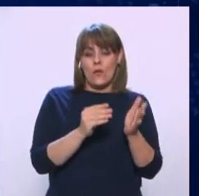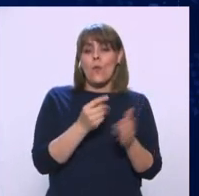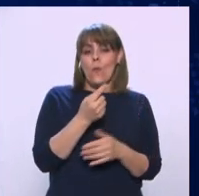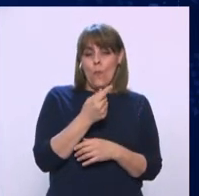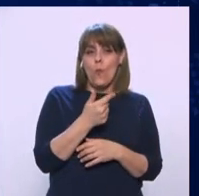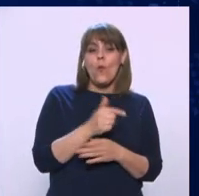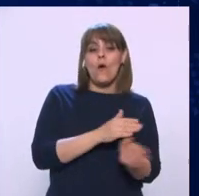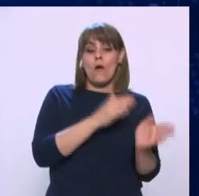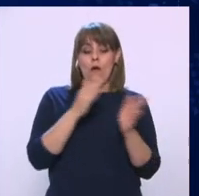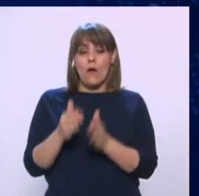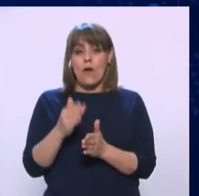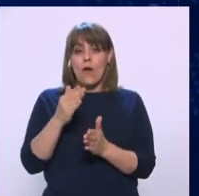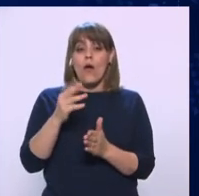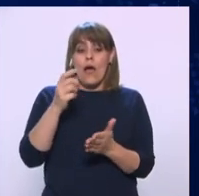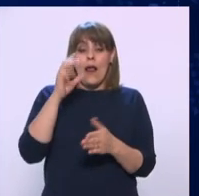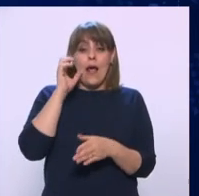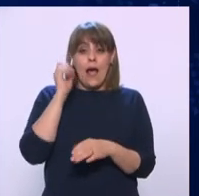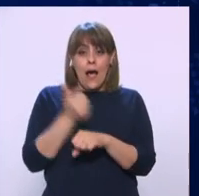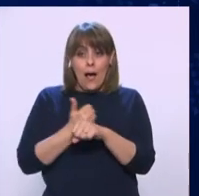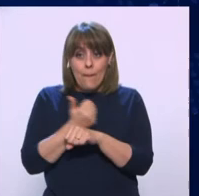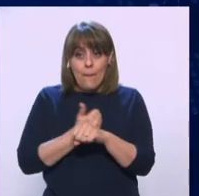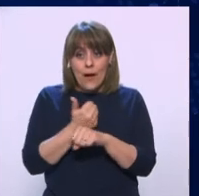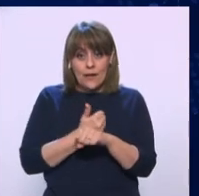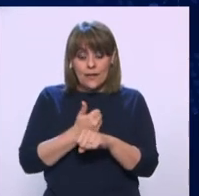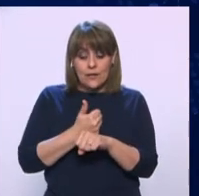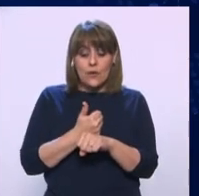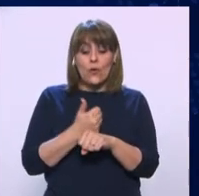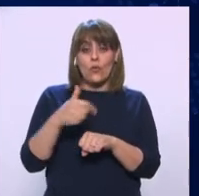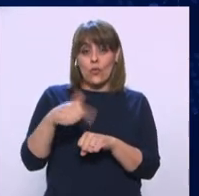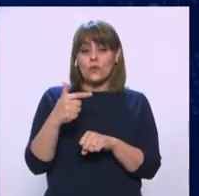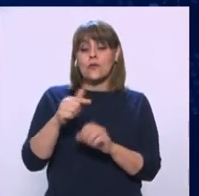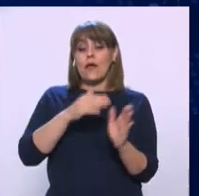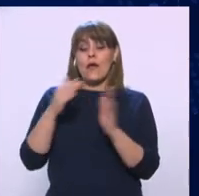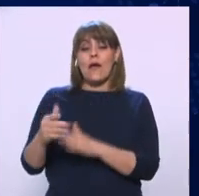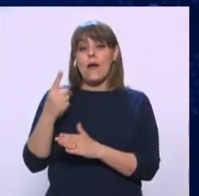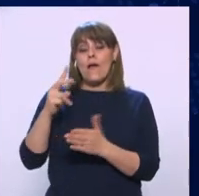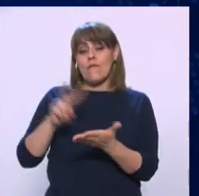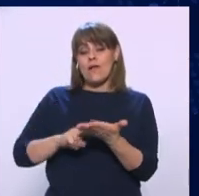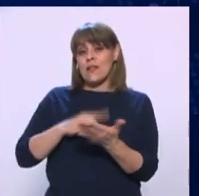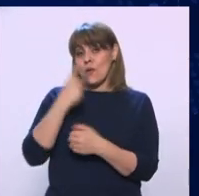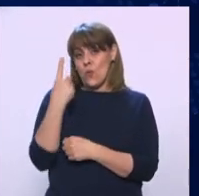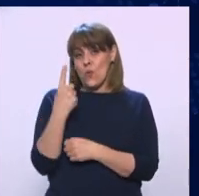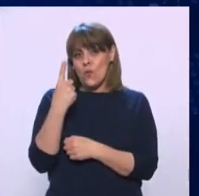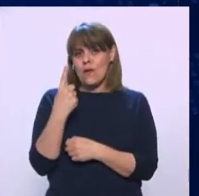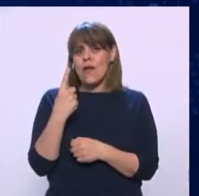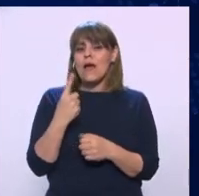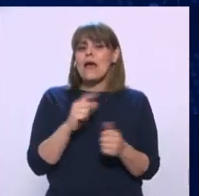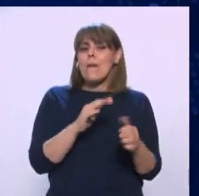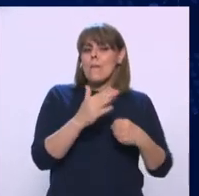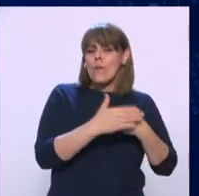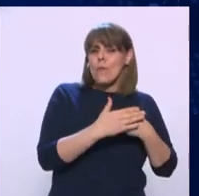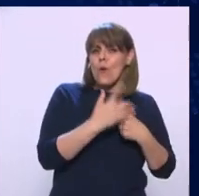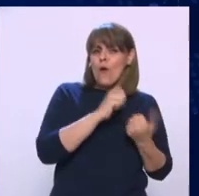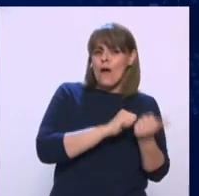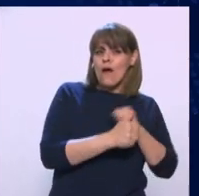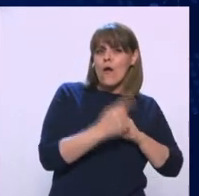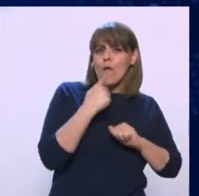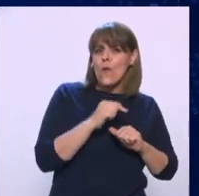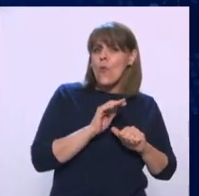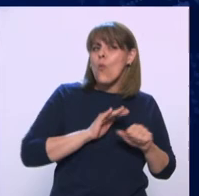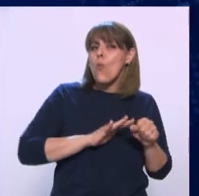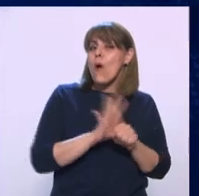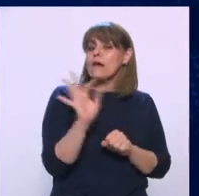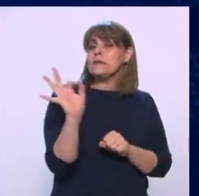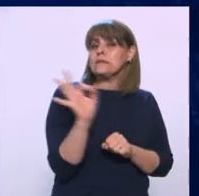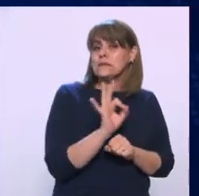Es Campeche ¿Cuáles son los tres estados Con mayor riesgo De pasar Al color rojo En el semáforo Son Coahuila